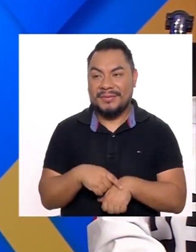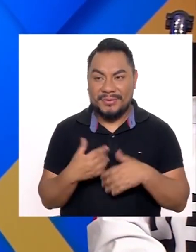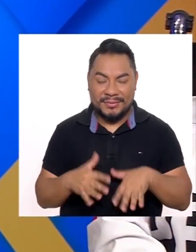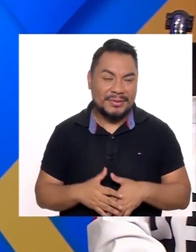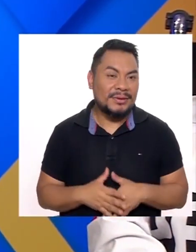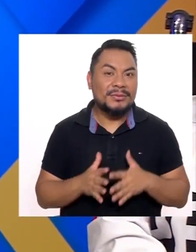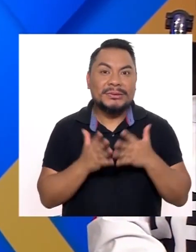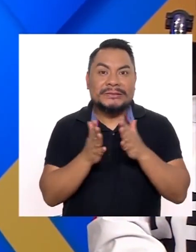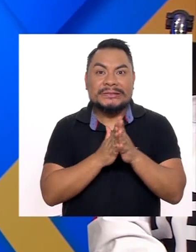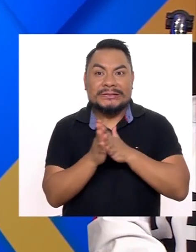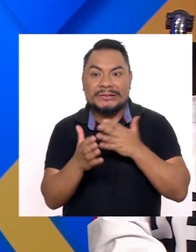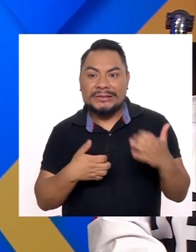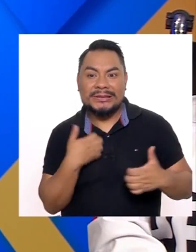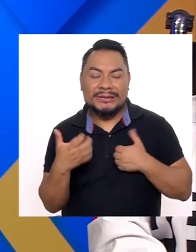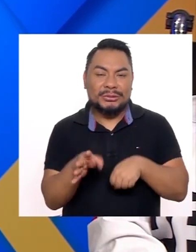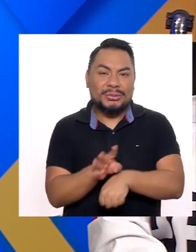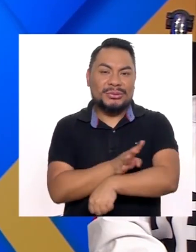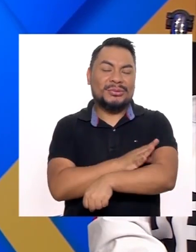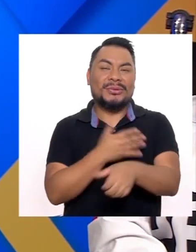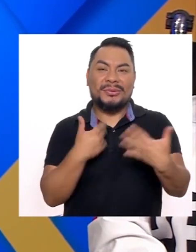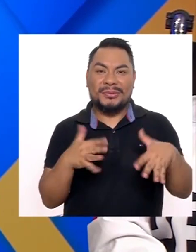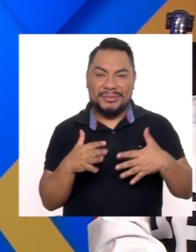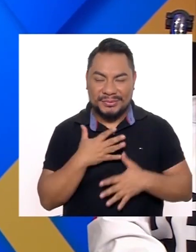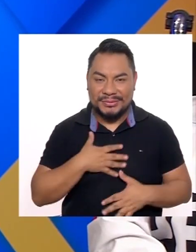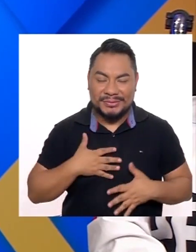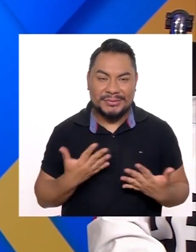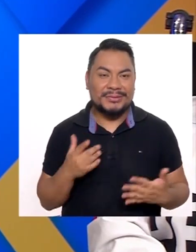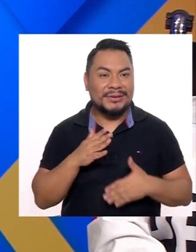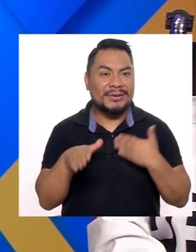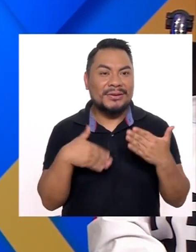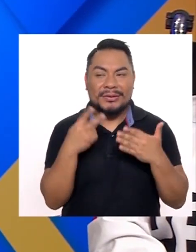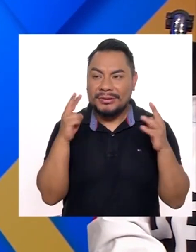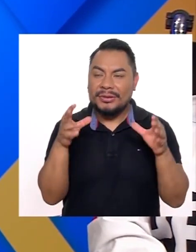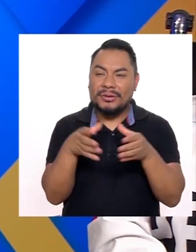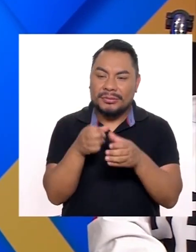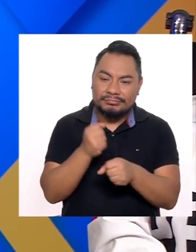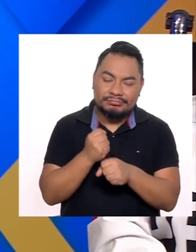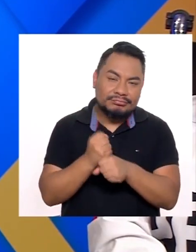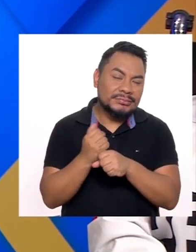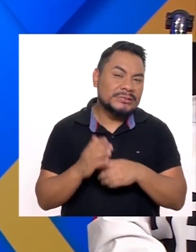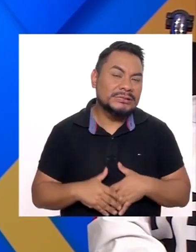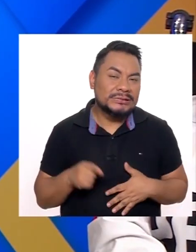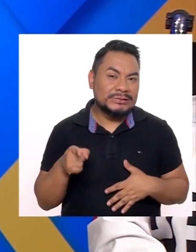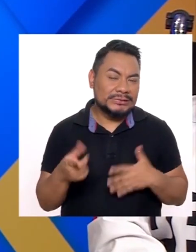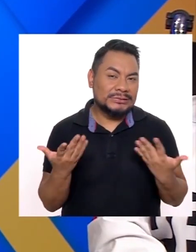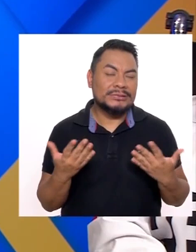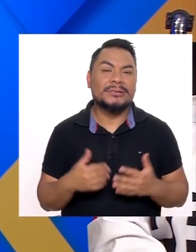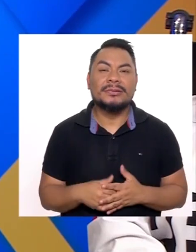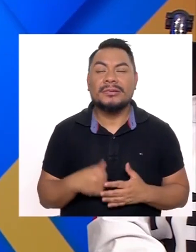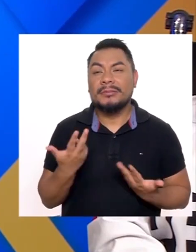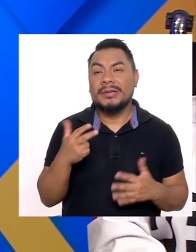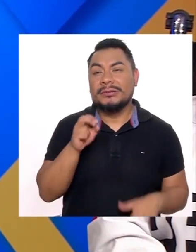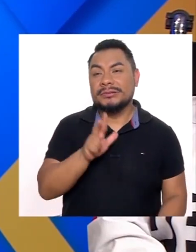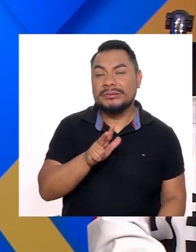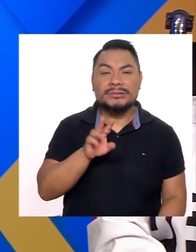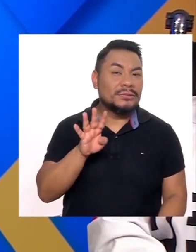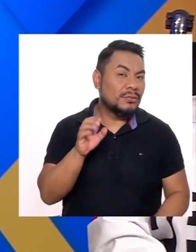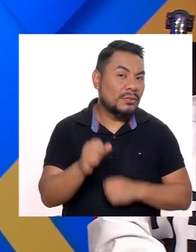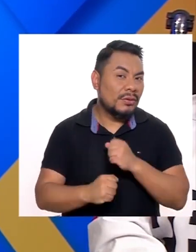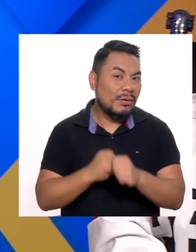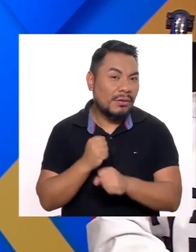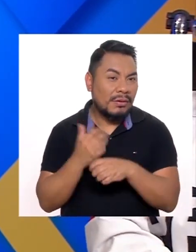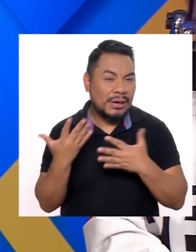Con mucha adrenalina Muchas emociones De por medio Por todo lo que se había Trabajado En estos tres años Tres, cuatro años De